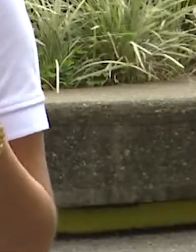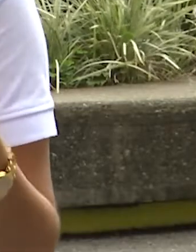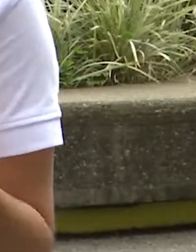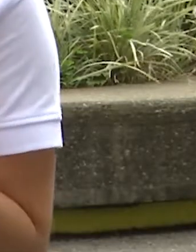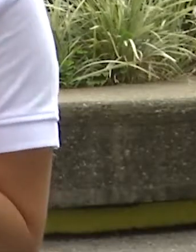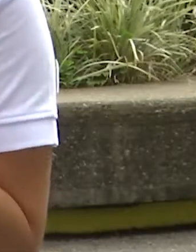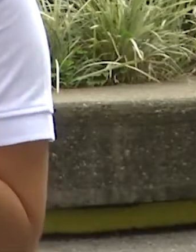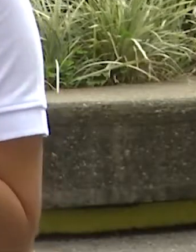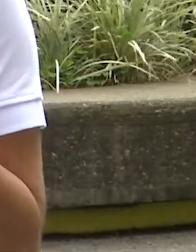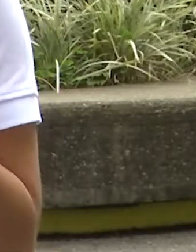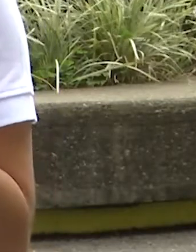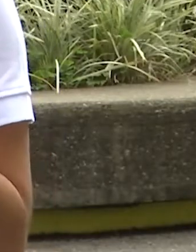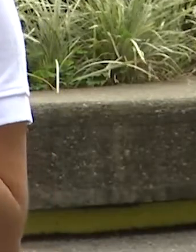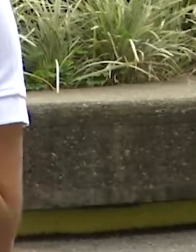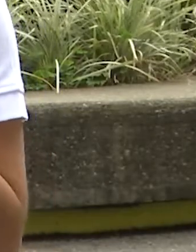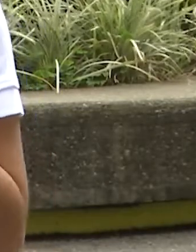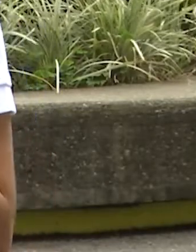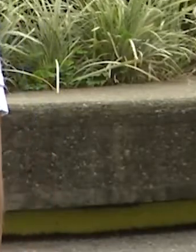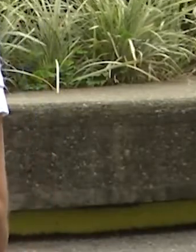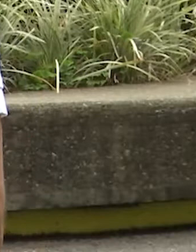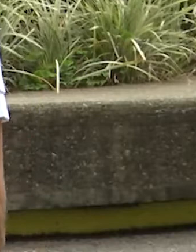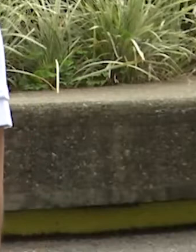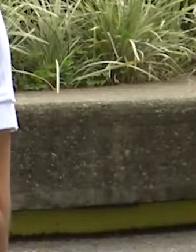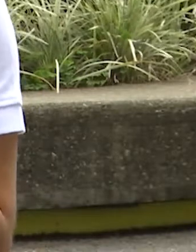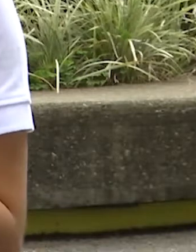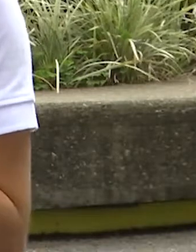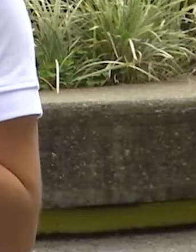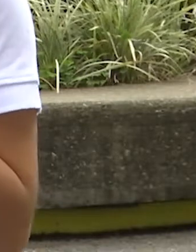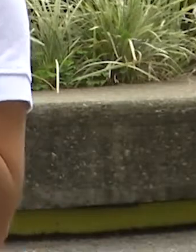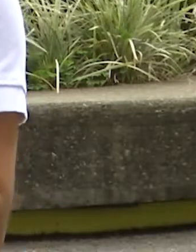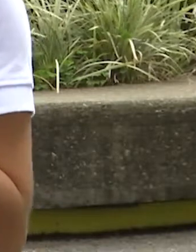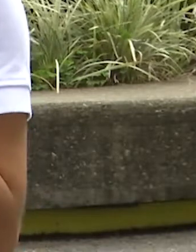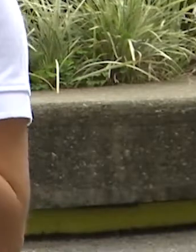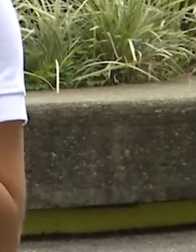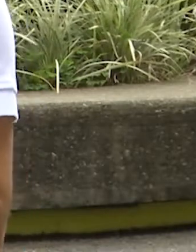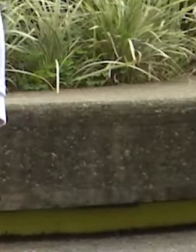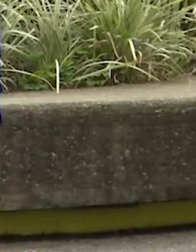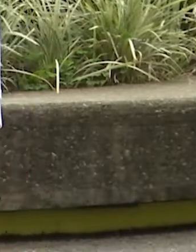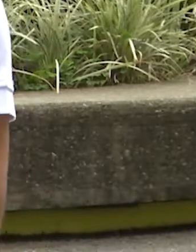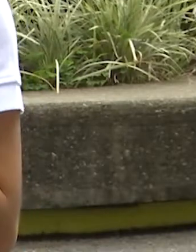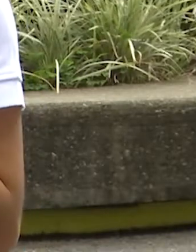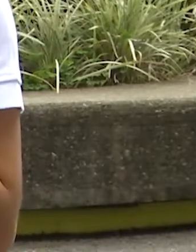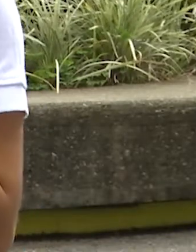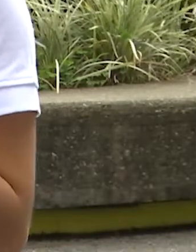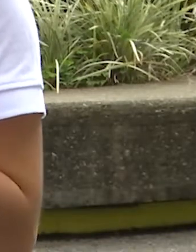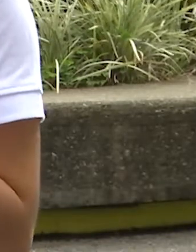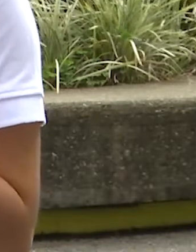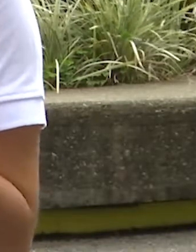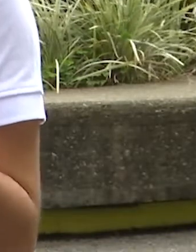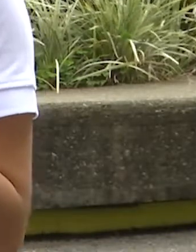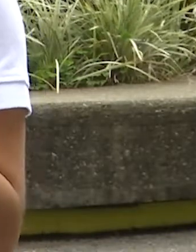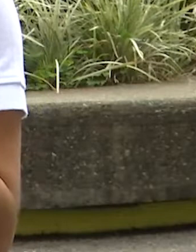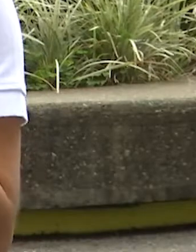Todo lo que era el estudiar los libretos, el guión, las grabaciones. Me enseñaron muchísimas